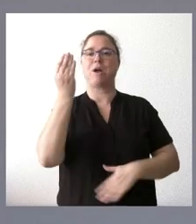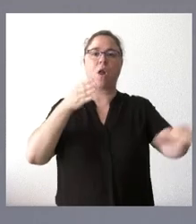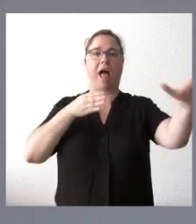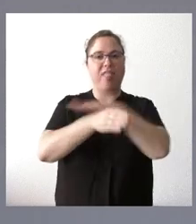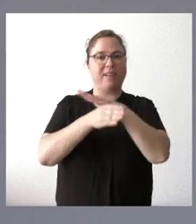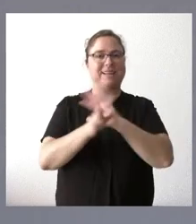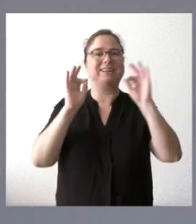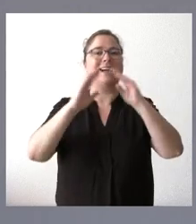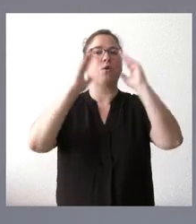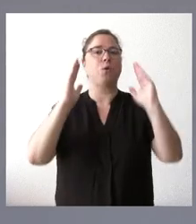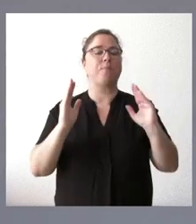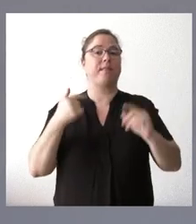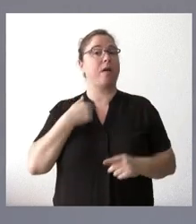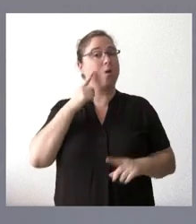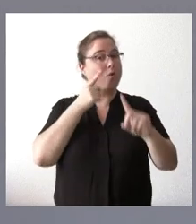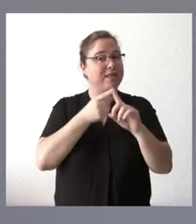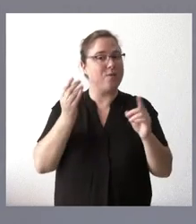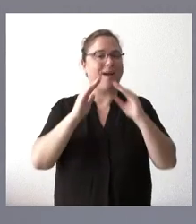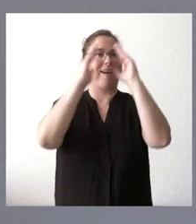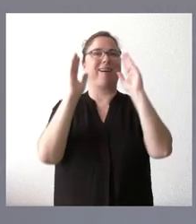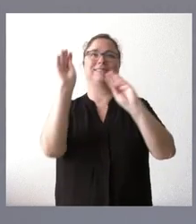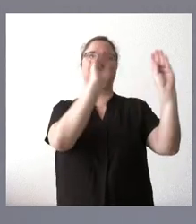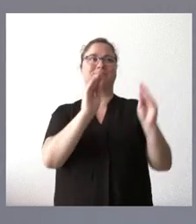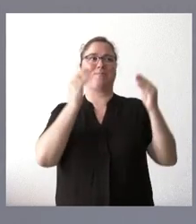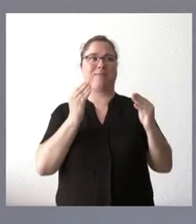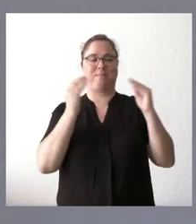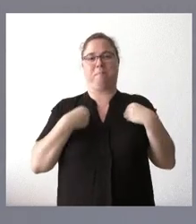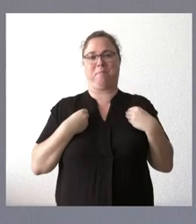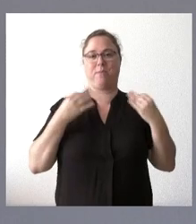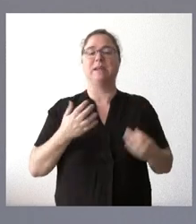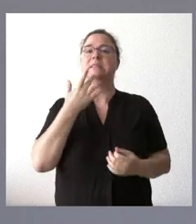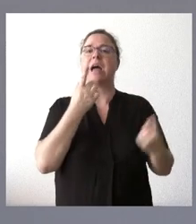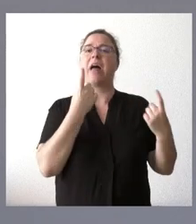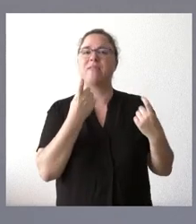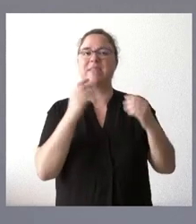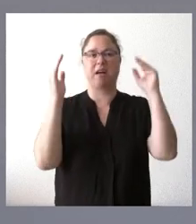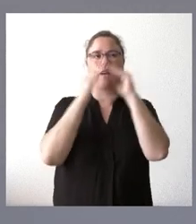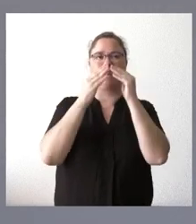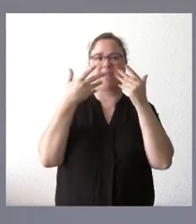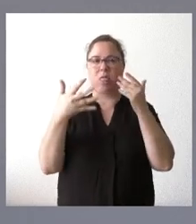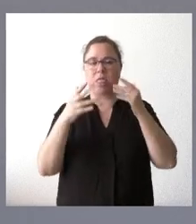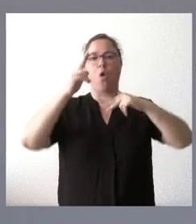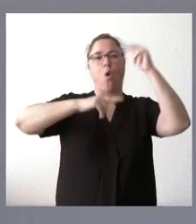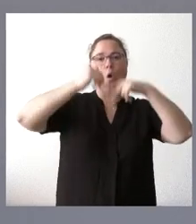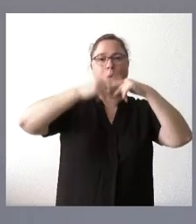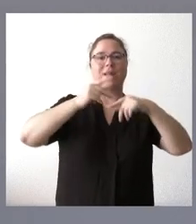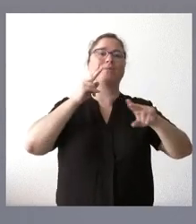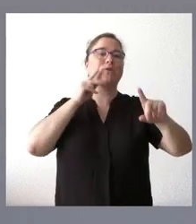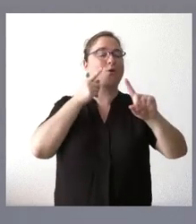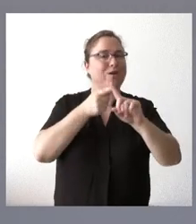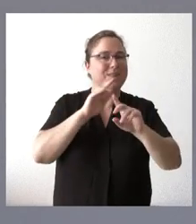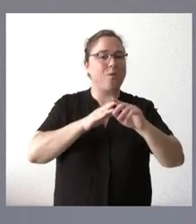a la vivienda con la pretensión de mejorar la habitabilidad de las mismas para quienes necesiten de acometer obras de reforma relacionadas con las barreras